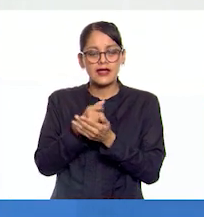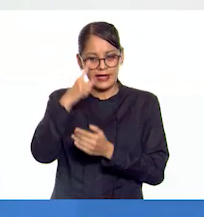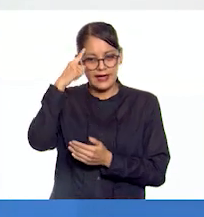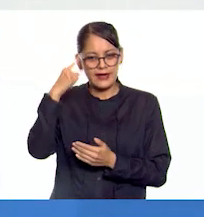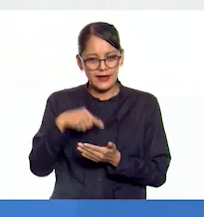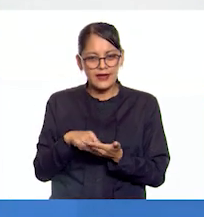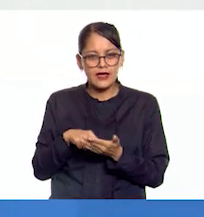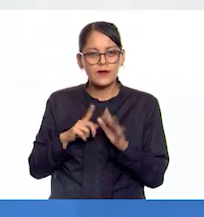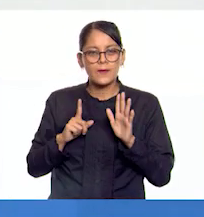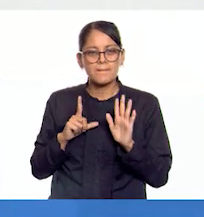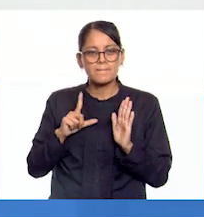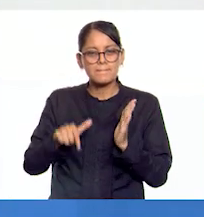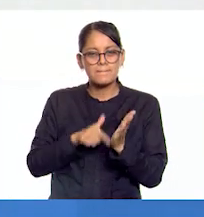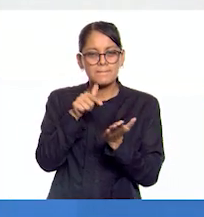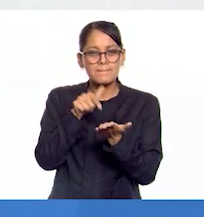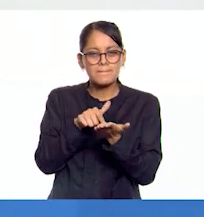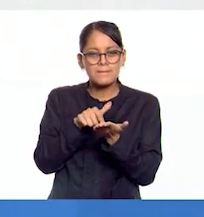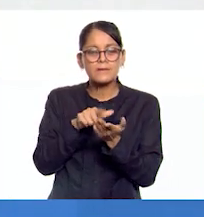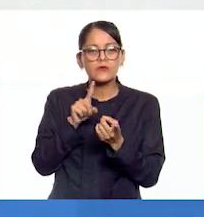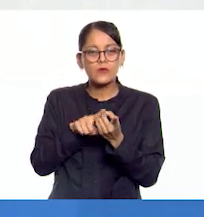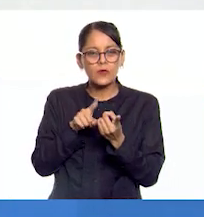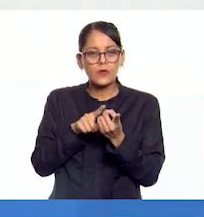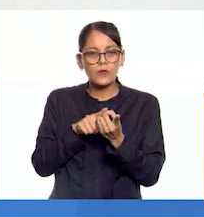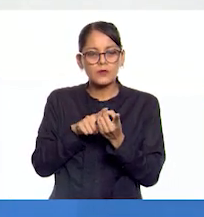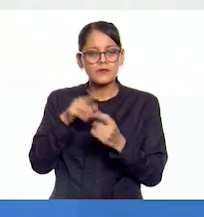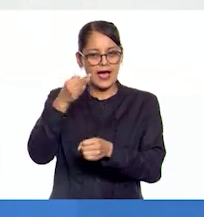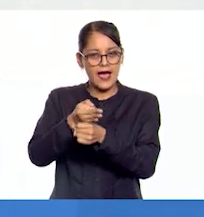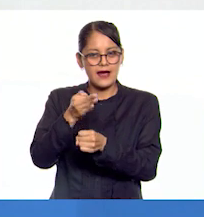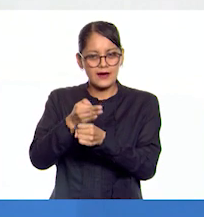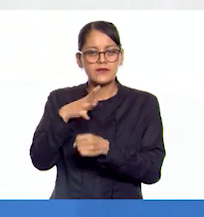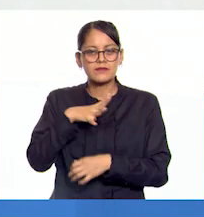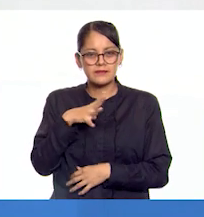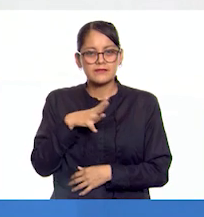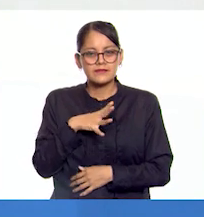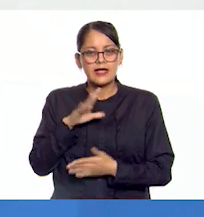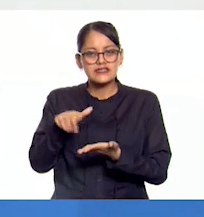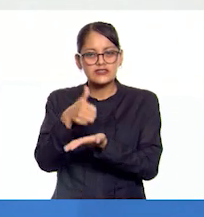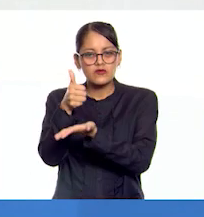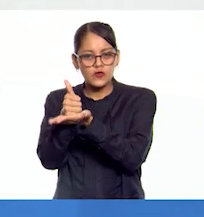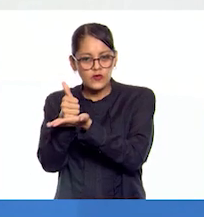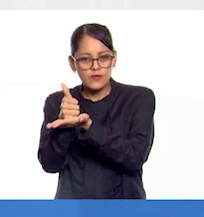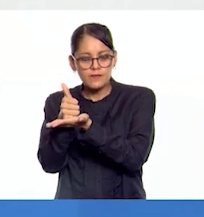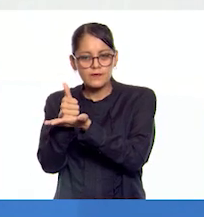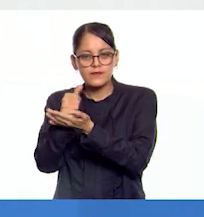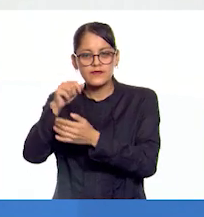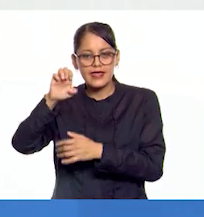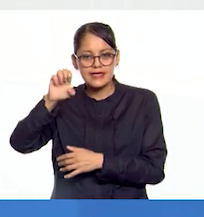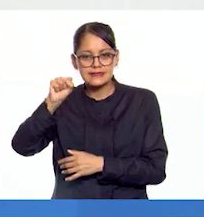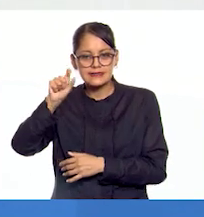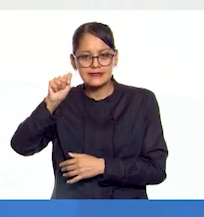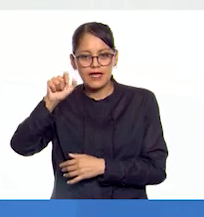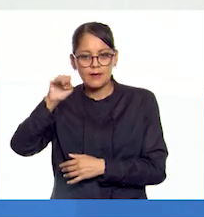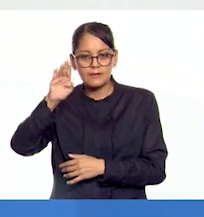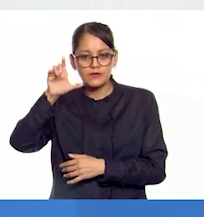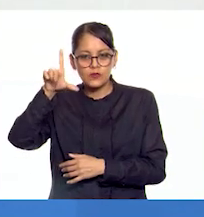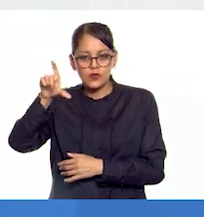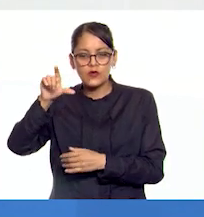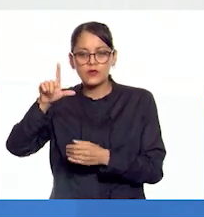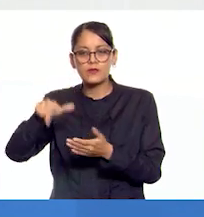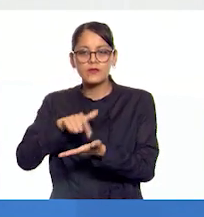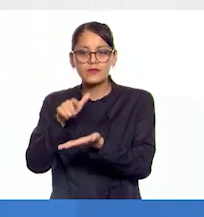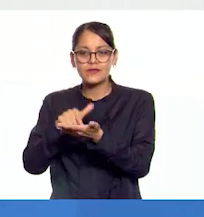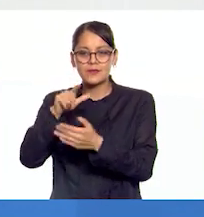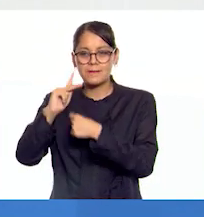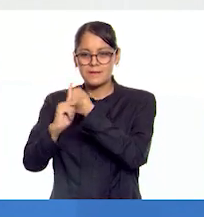ubicada en lo que actualmente es la ciudad de Estambul, en Turquía.